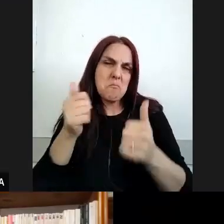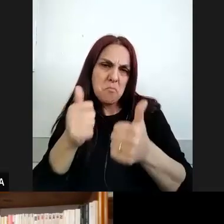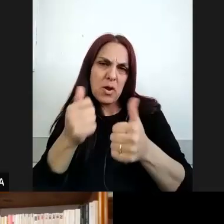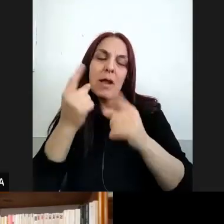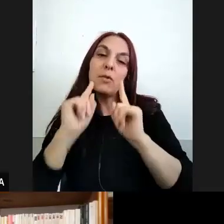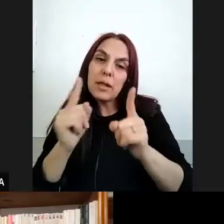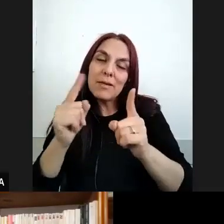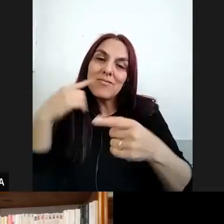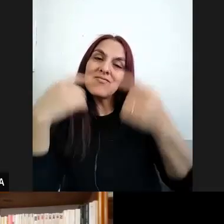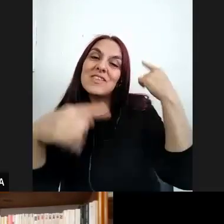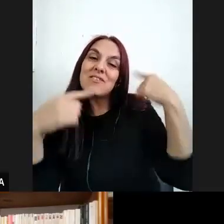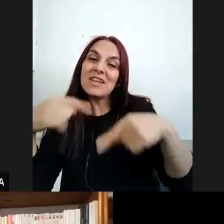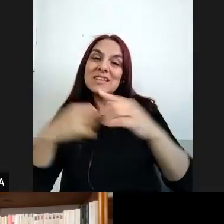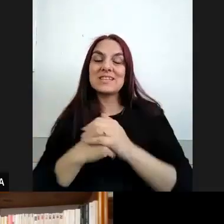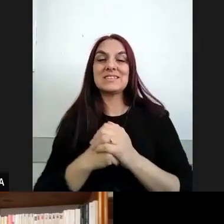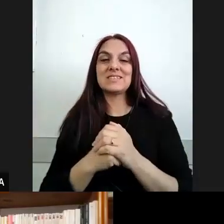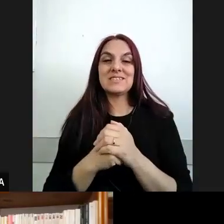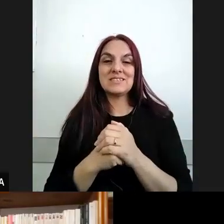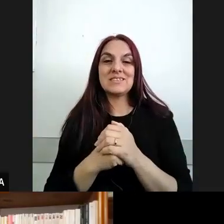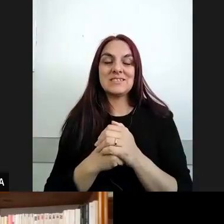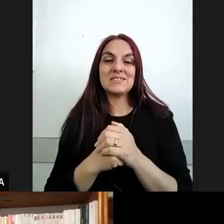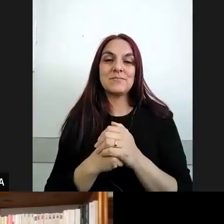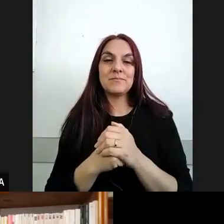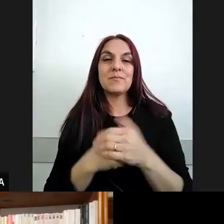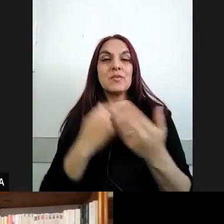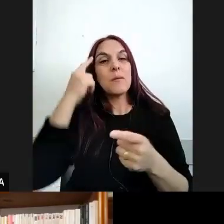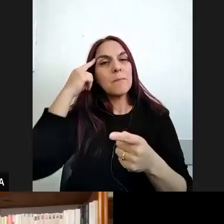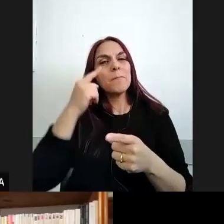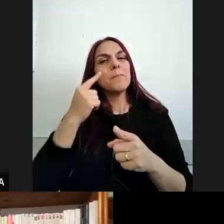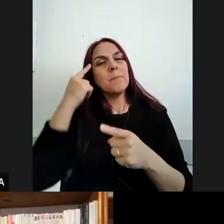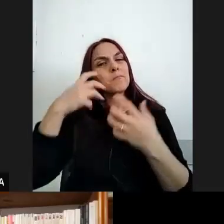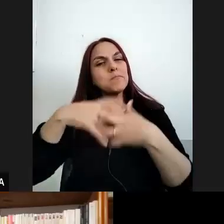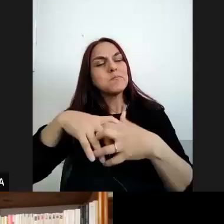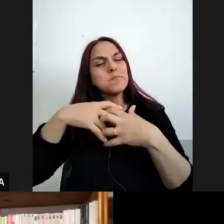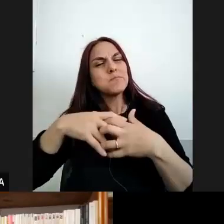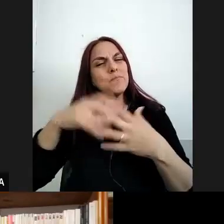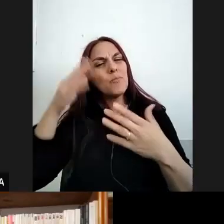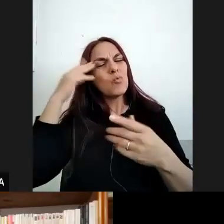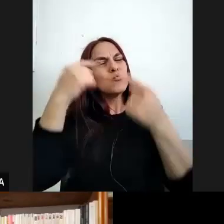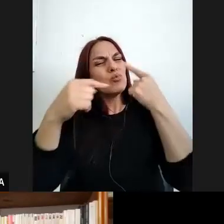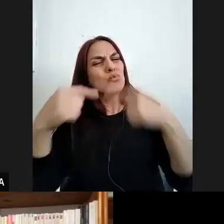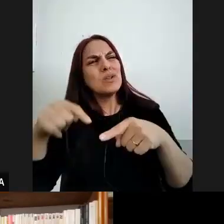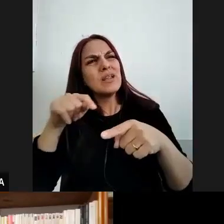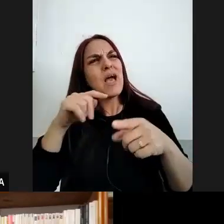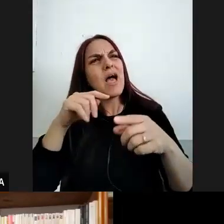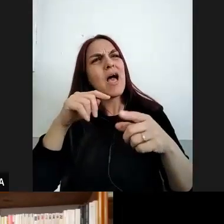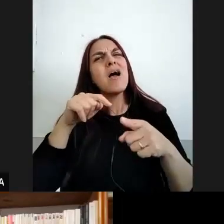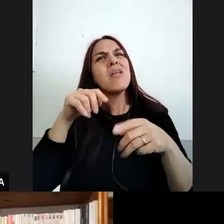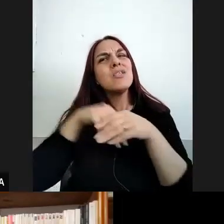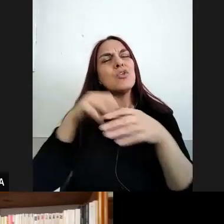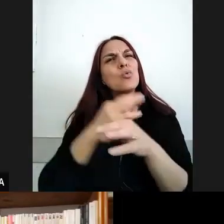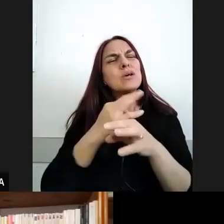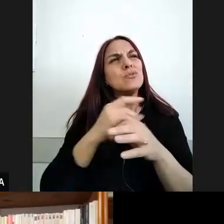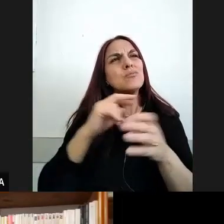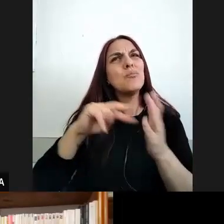heterogéneas vale hacerse la pregunta si la interculturalidad en educación es un problema de los otros o claramente es una